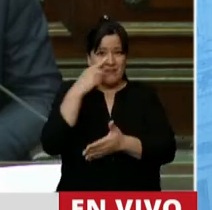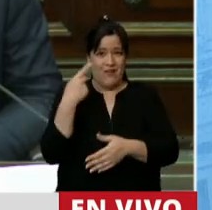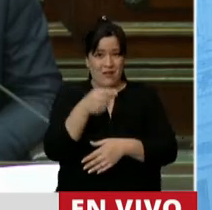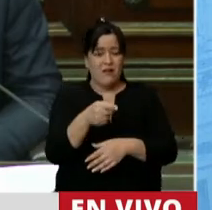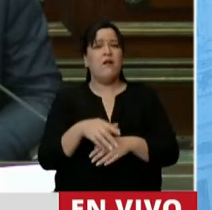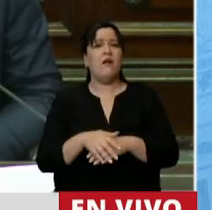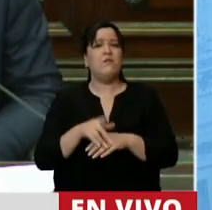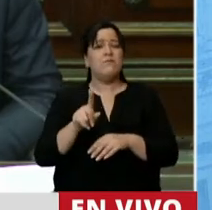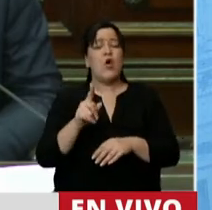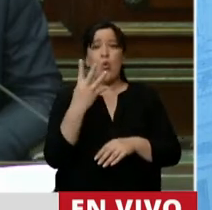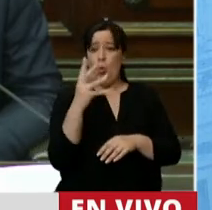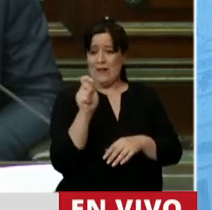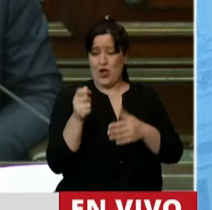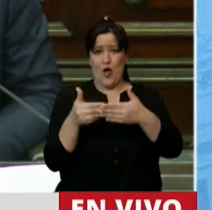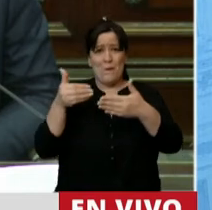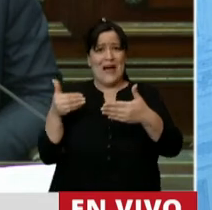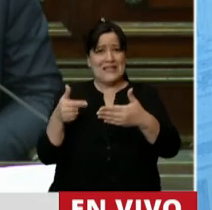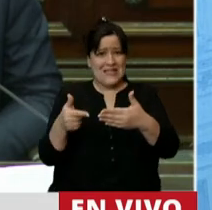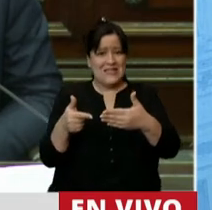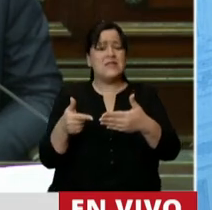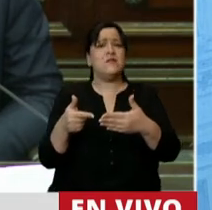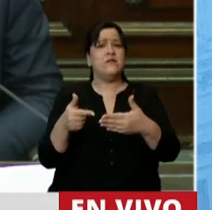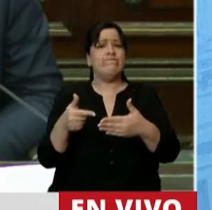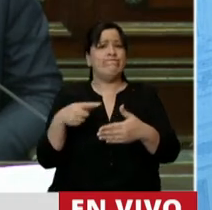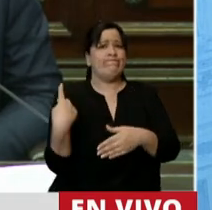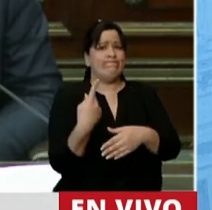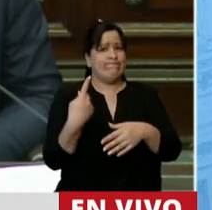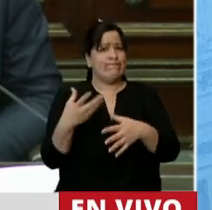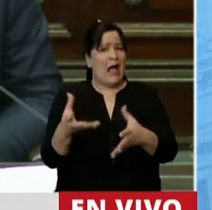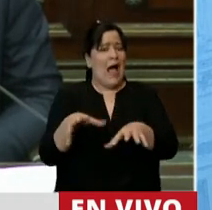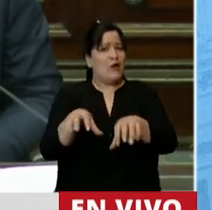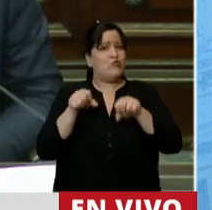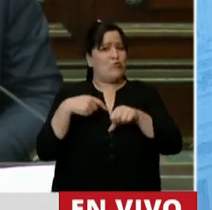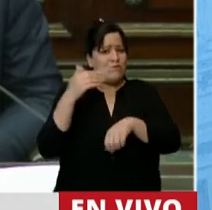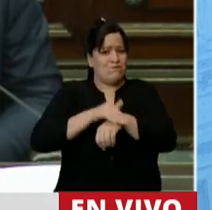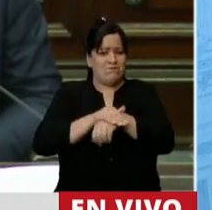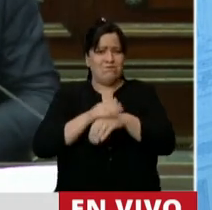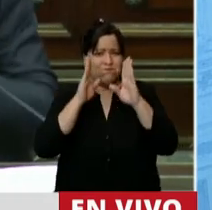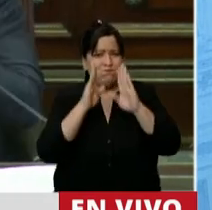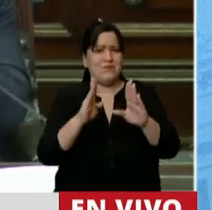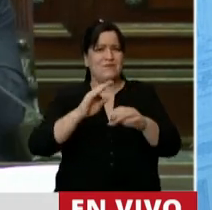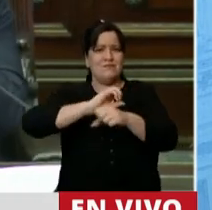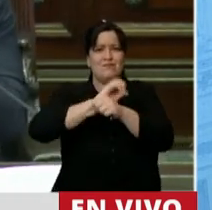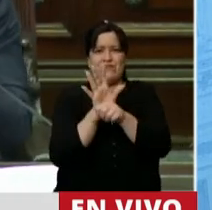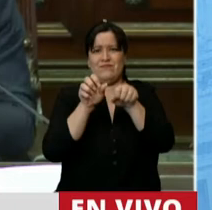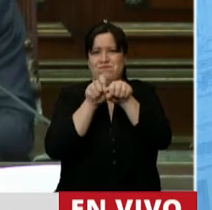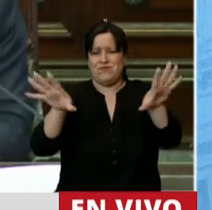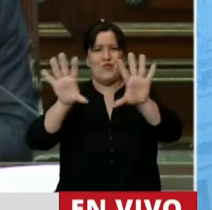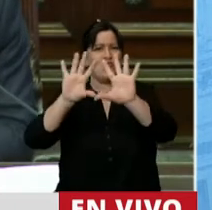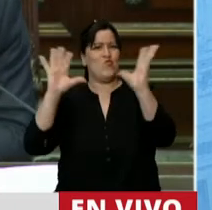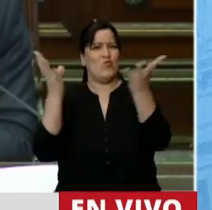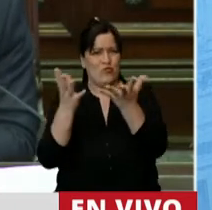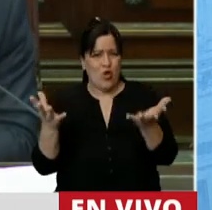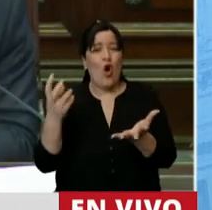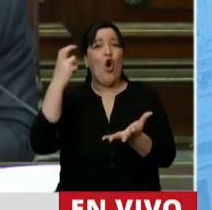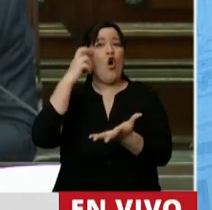los últimos 4 meses nos hemos tenido que hacer cargo de esta pandemia sanitaria mundial, este Congreso